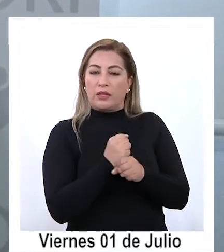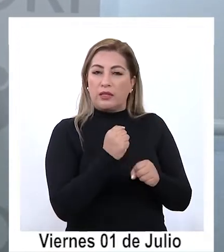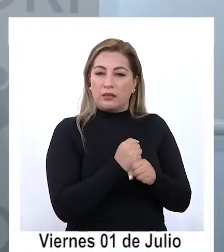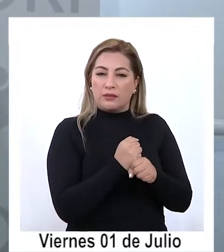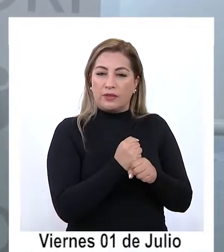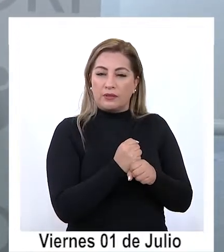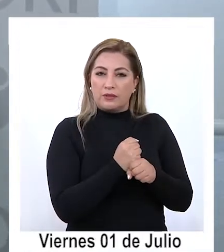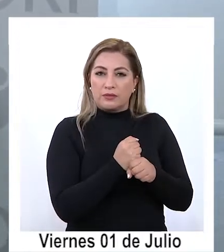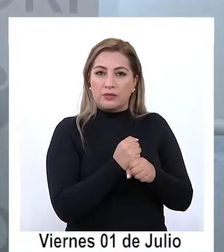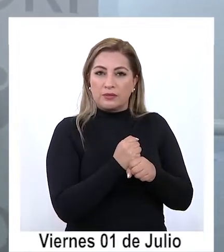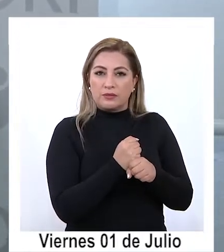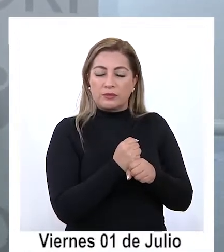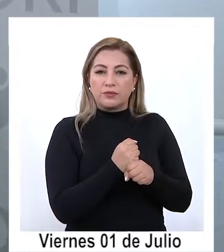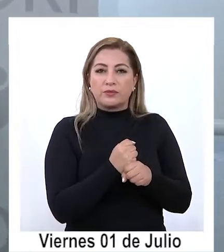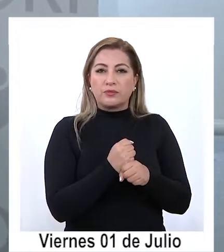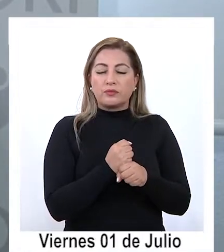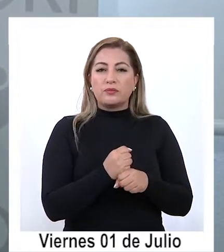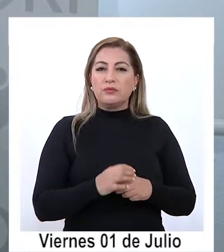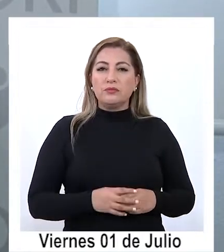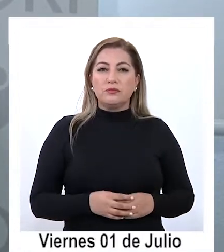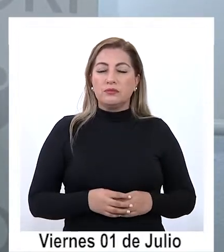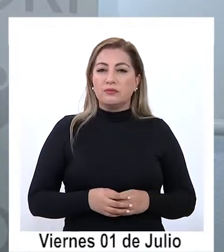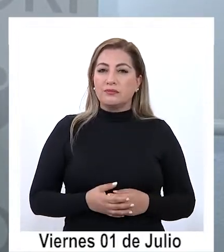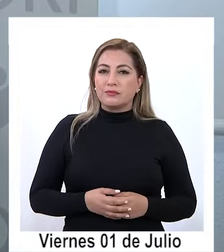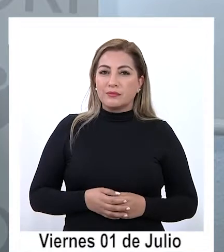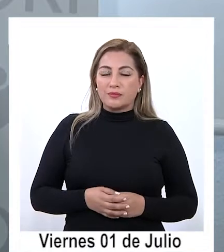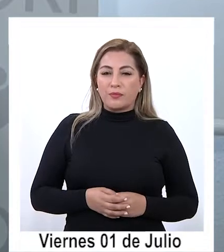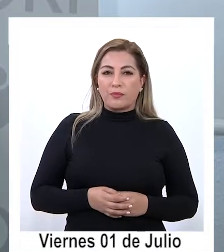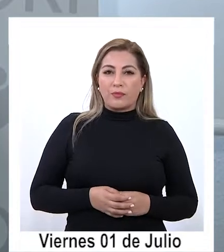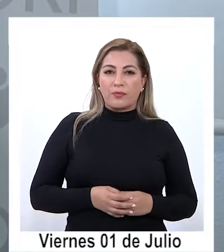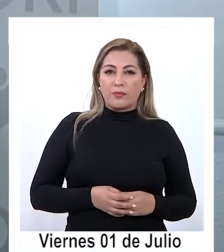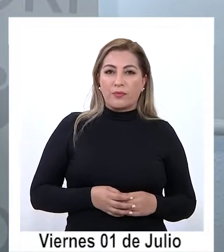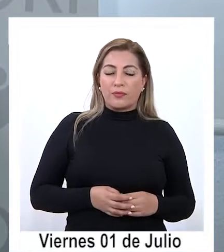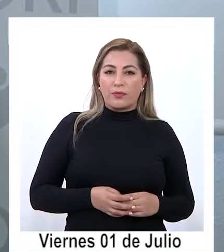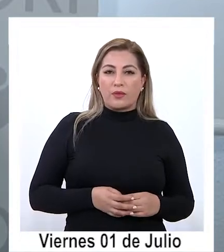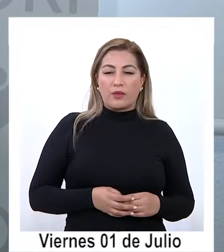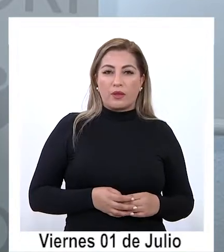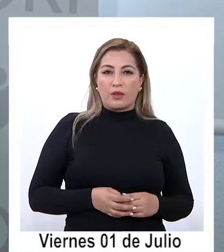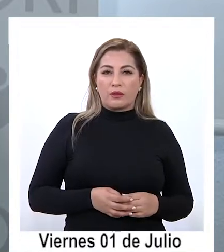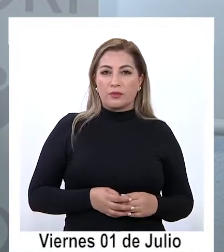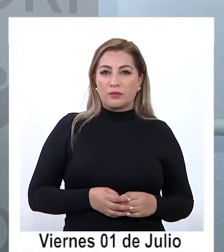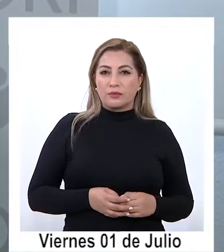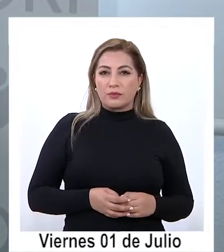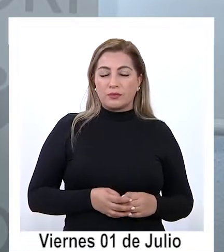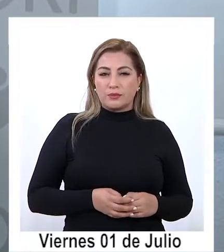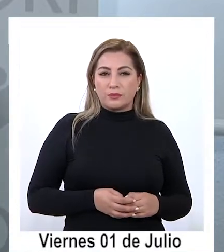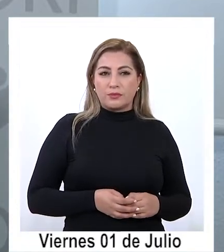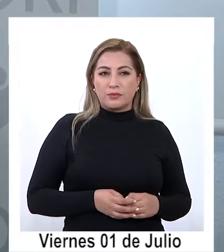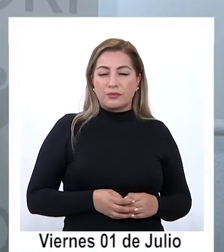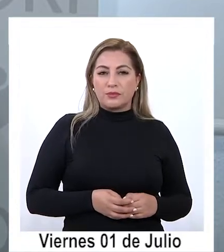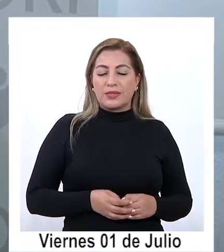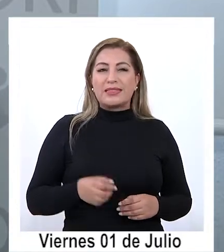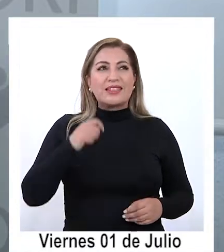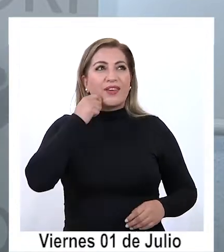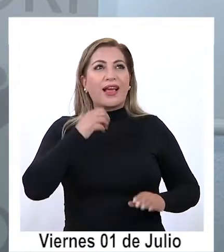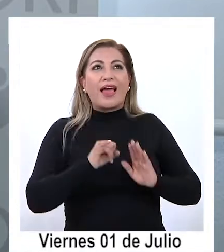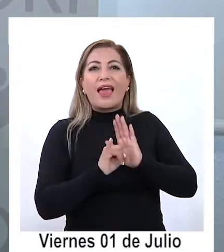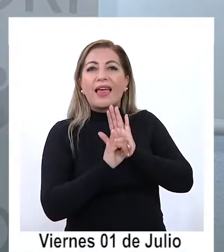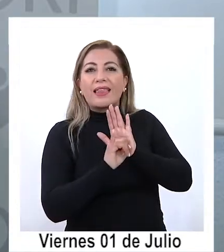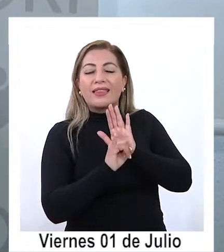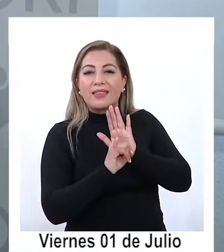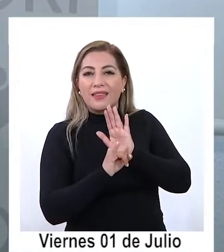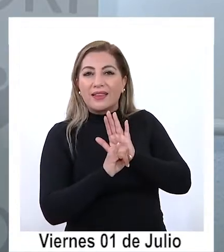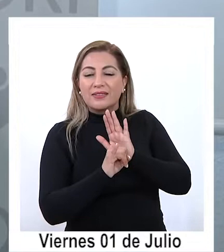puedan venir van a tener que ver mucho con la identidad la